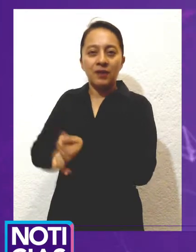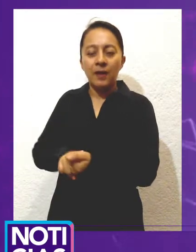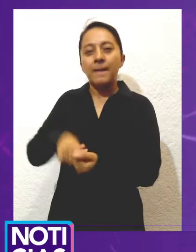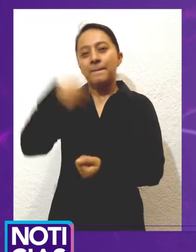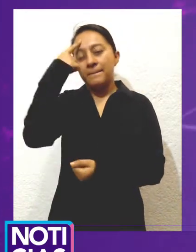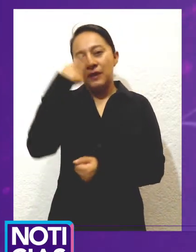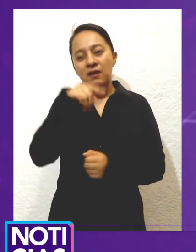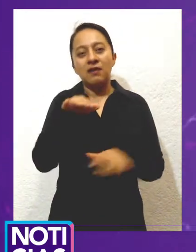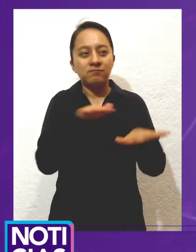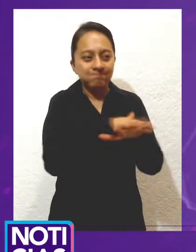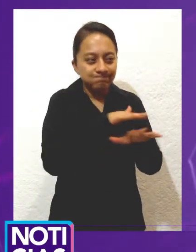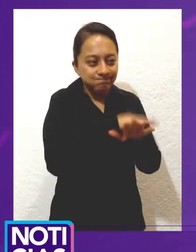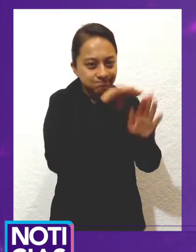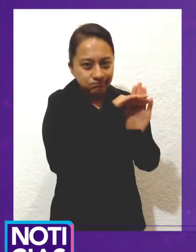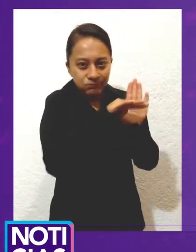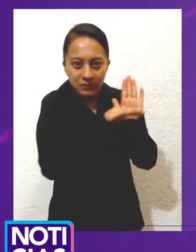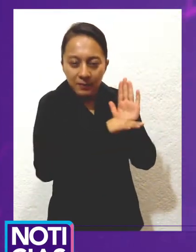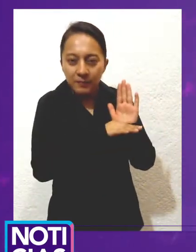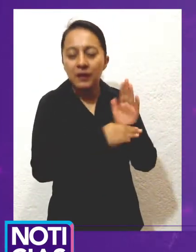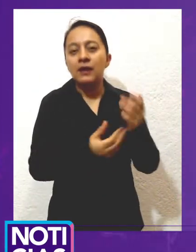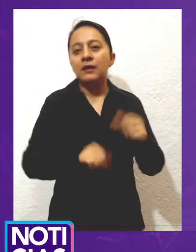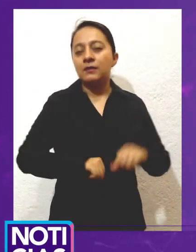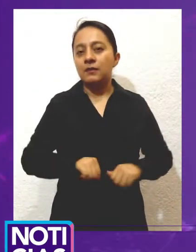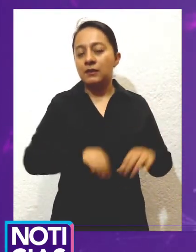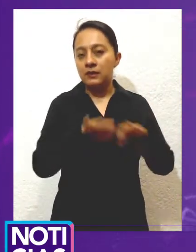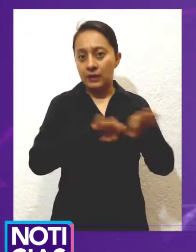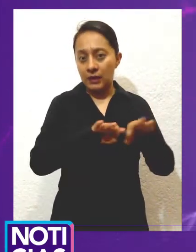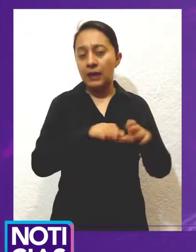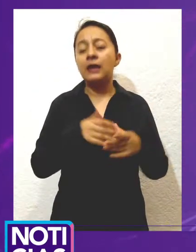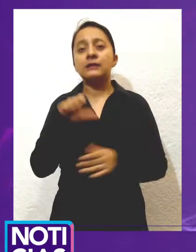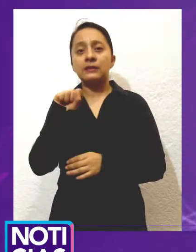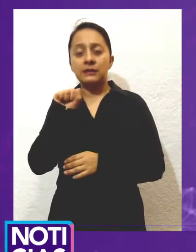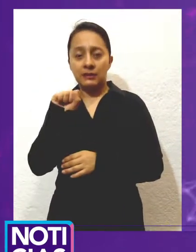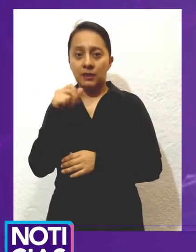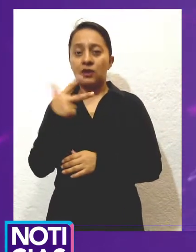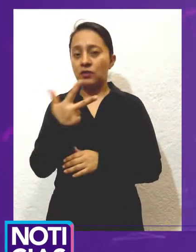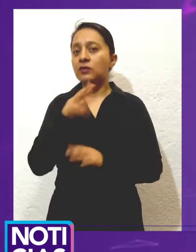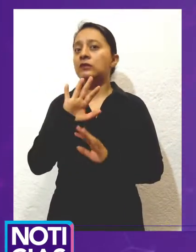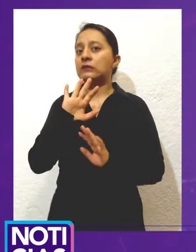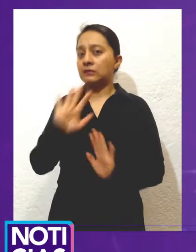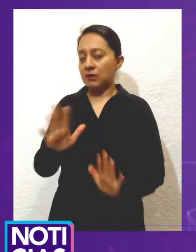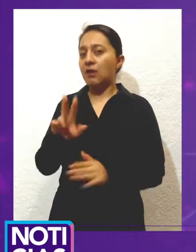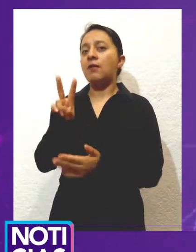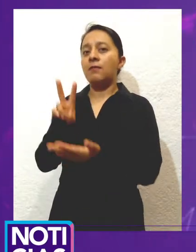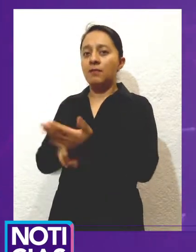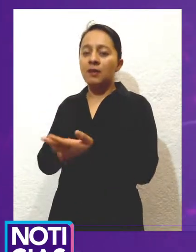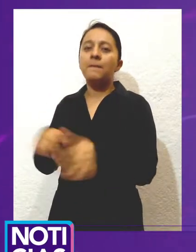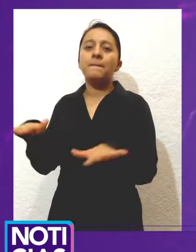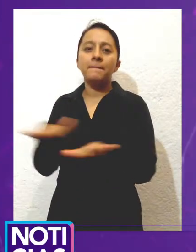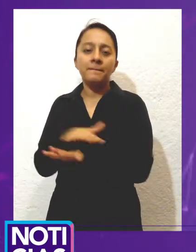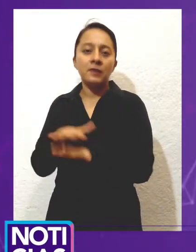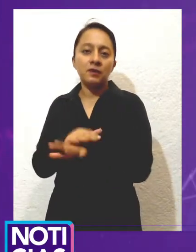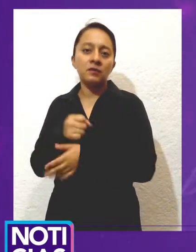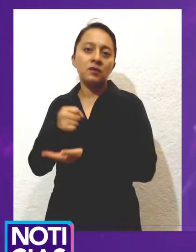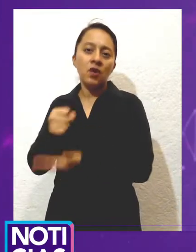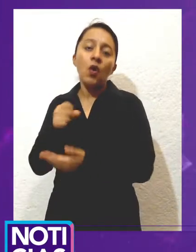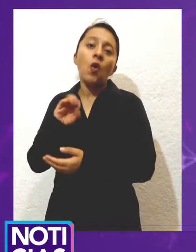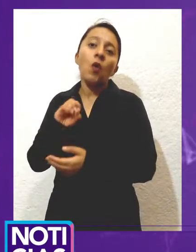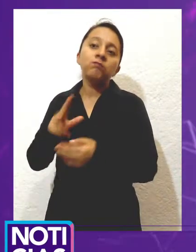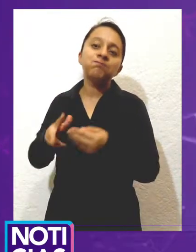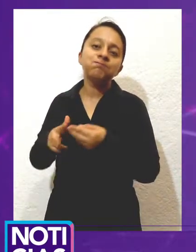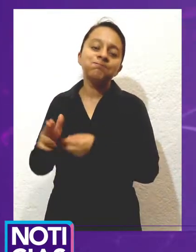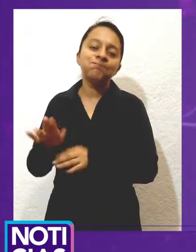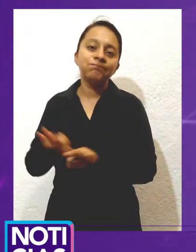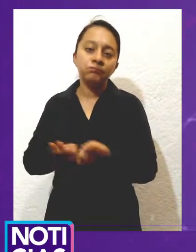avaladas en sus cambios de salario o sus pensiones laborales. Tales determinaciones se encuentran respaldadas por razones ligadas a la